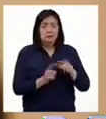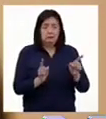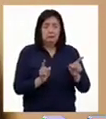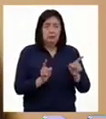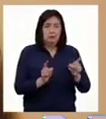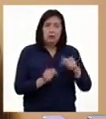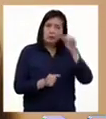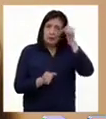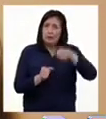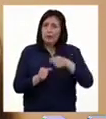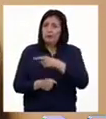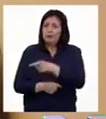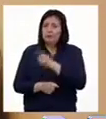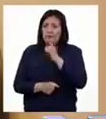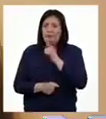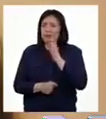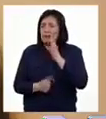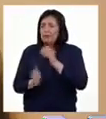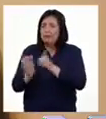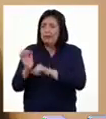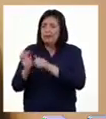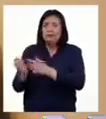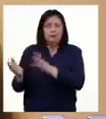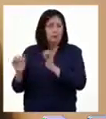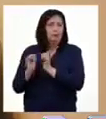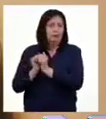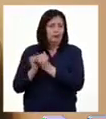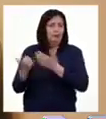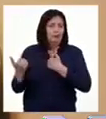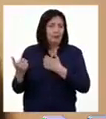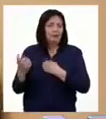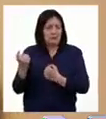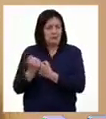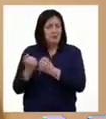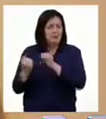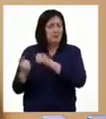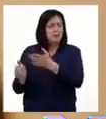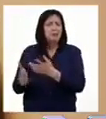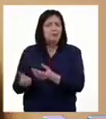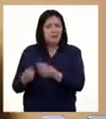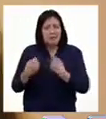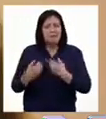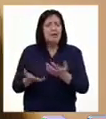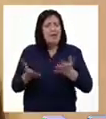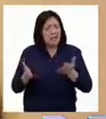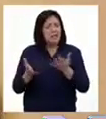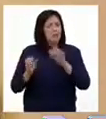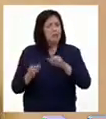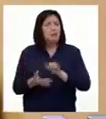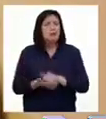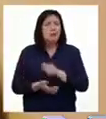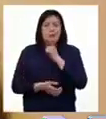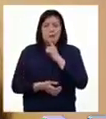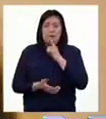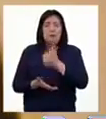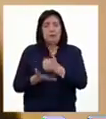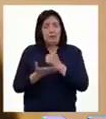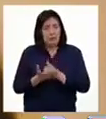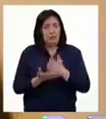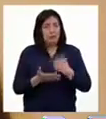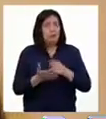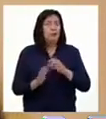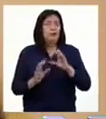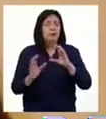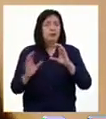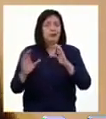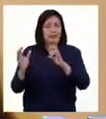también recuerdo que mis papás y mi hermana siempre estuvieron a mi lado. Me apoyaban y me daban ánimos para seguir. Mi papá me ayudaba en los